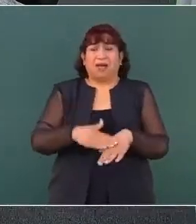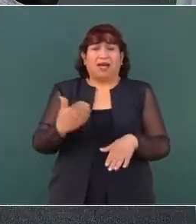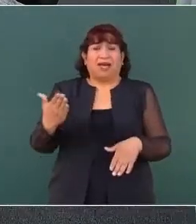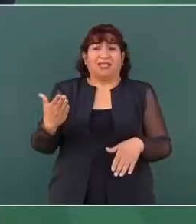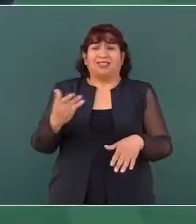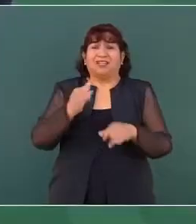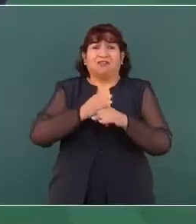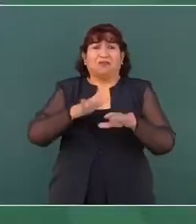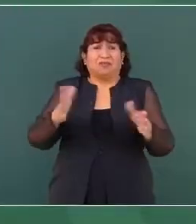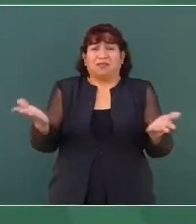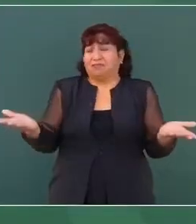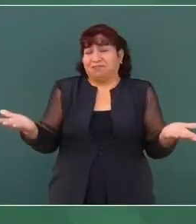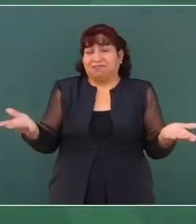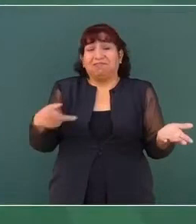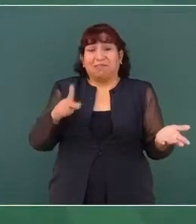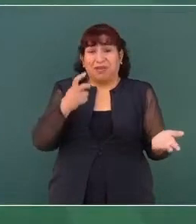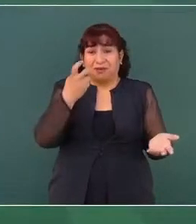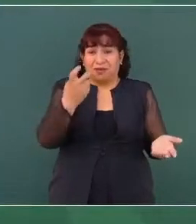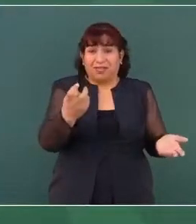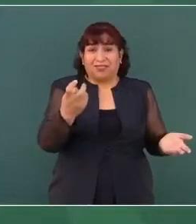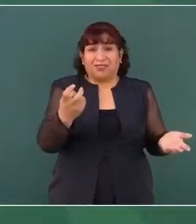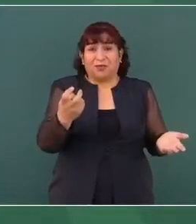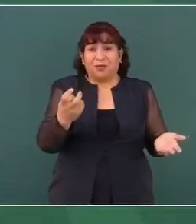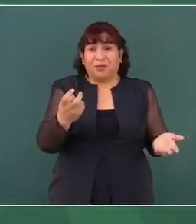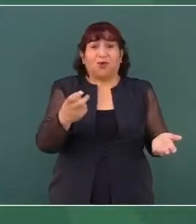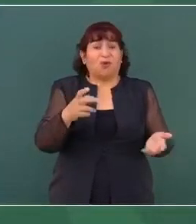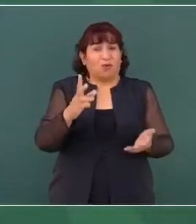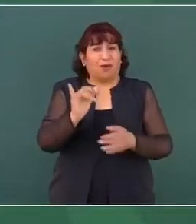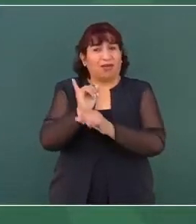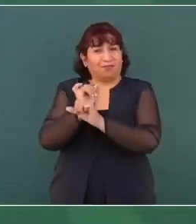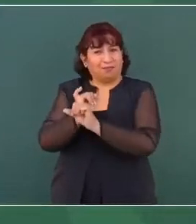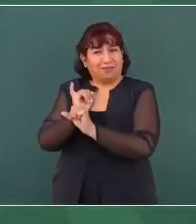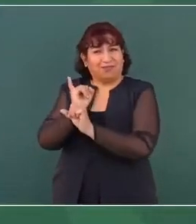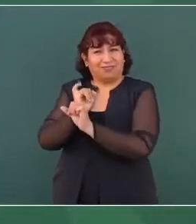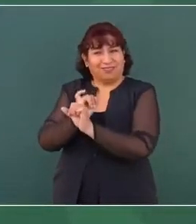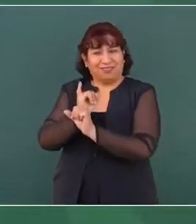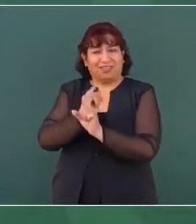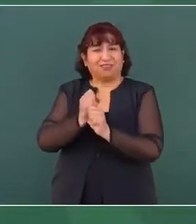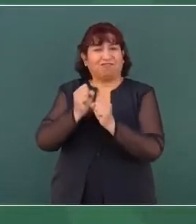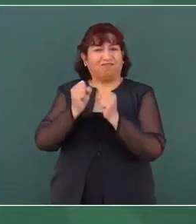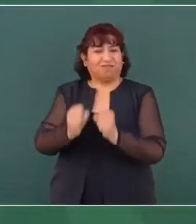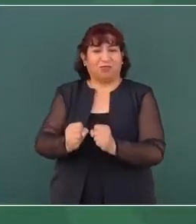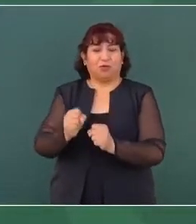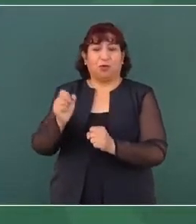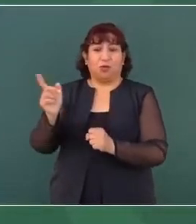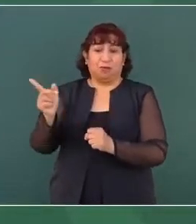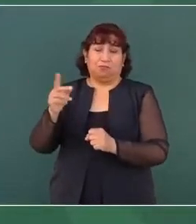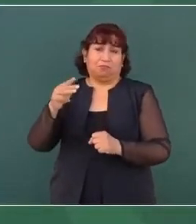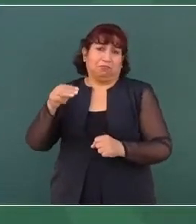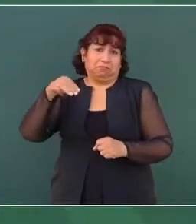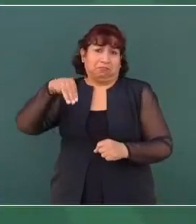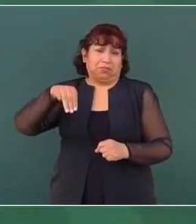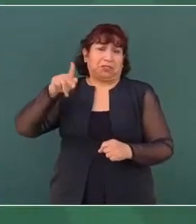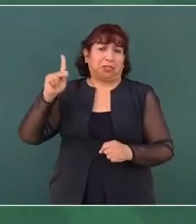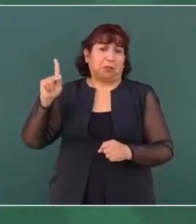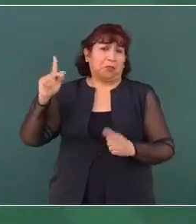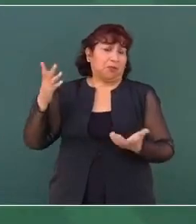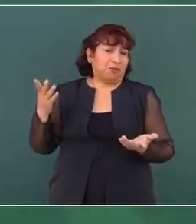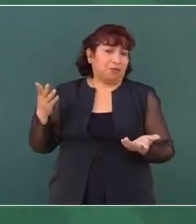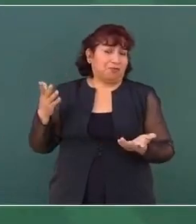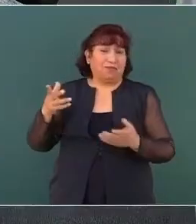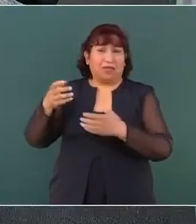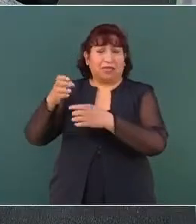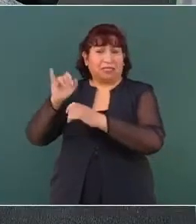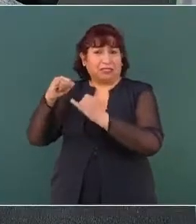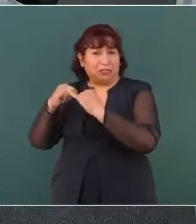información, pero eso lo va a investigar seguramente el Ministerio Público. Presidente,